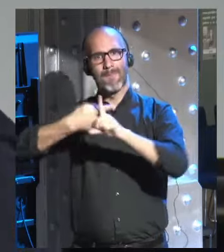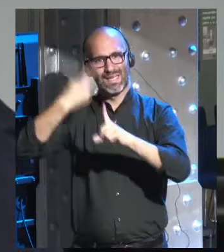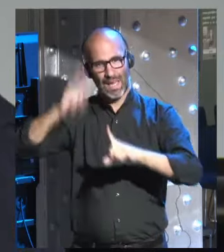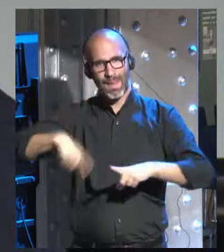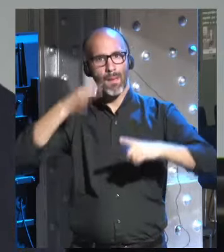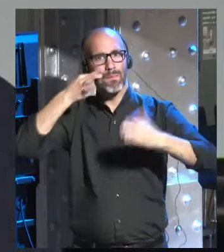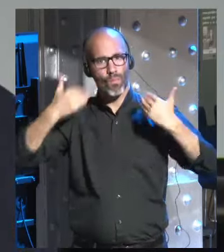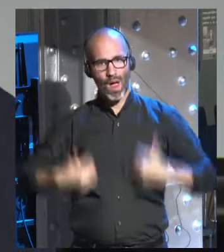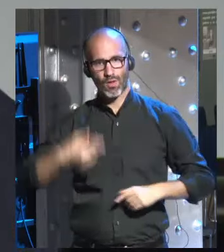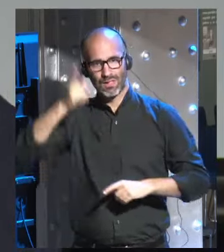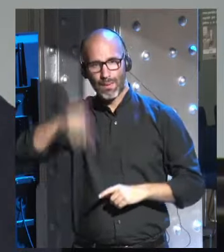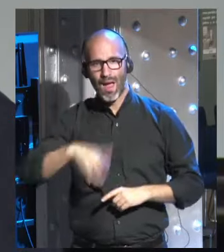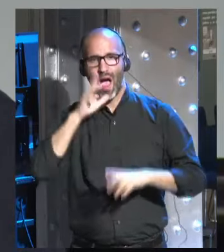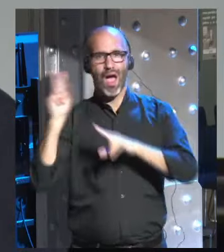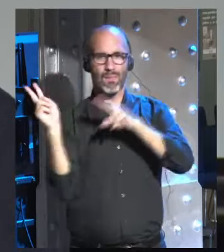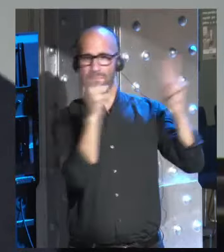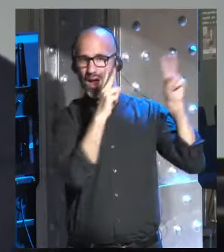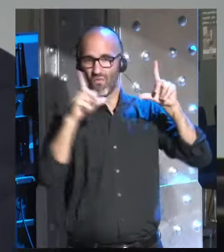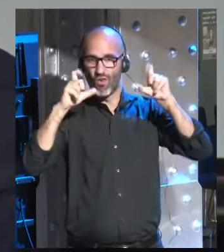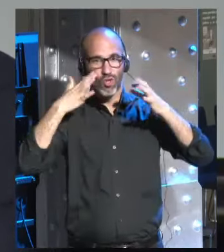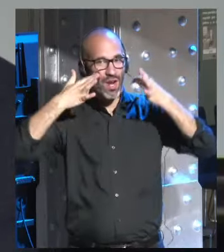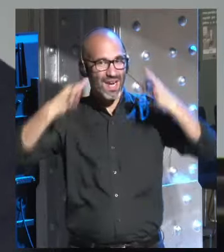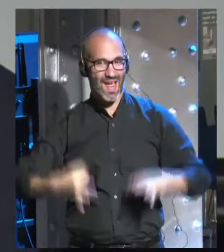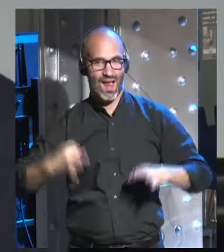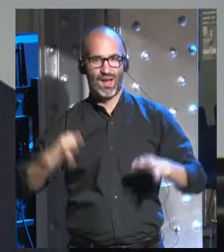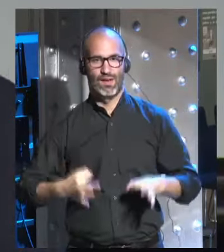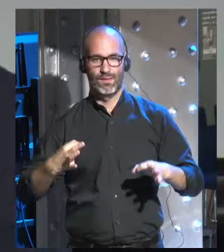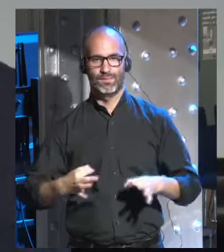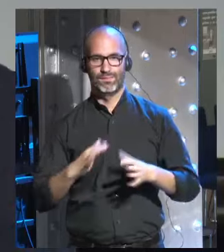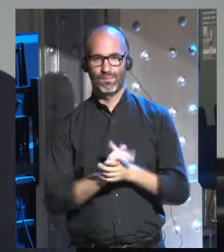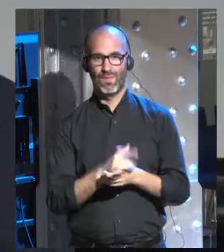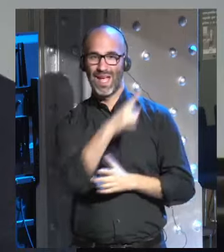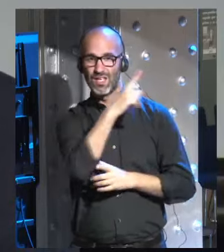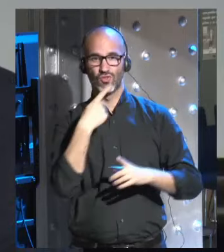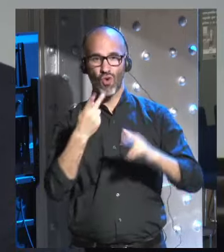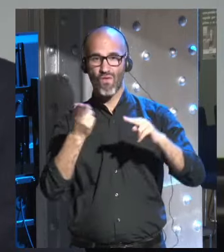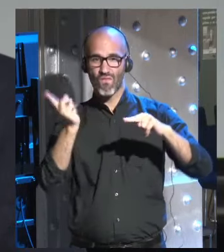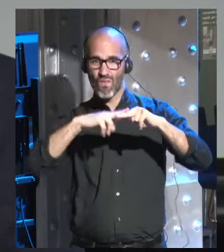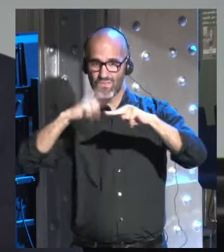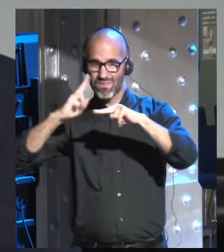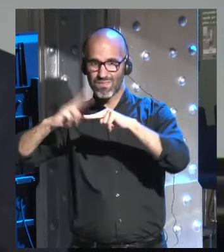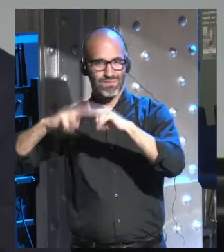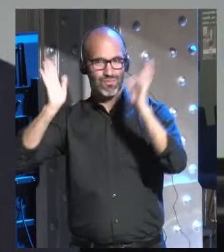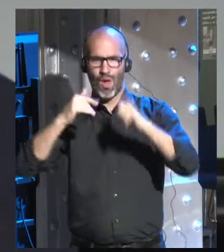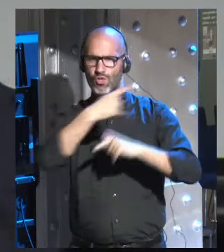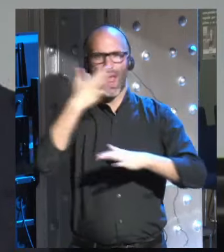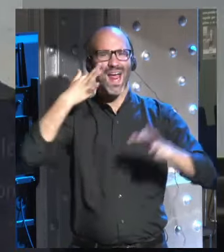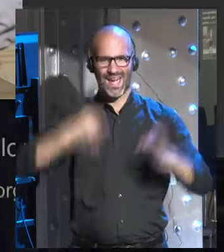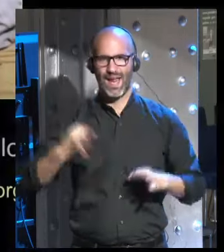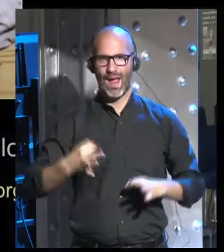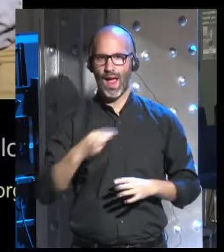humanos. Aquí tenemos una fotografía real esto no es un fotomontaje es una foto real